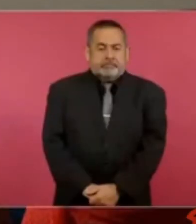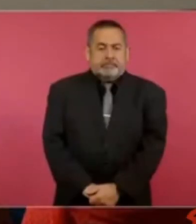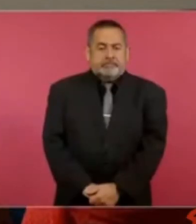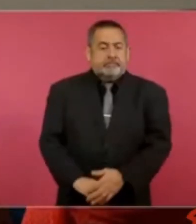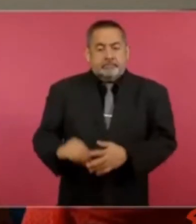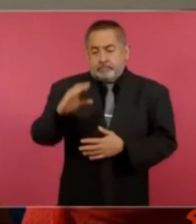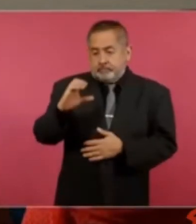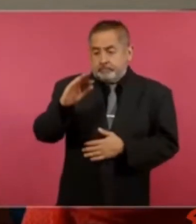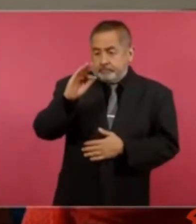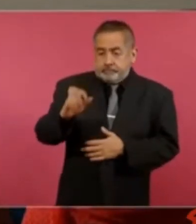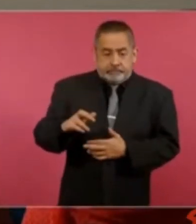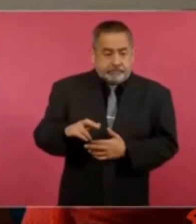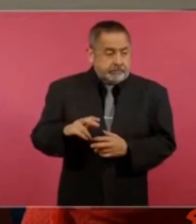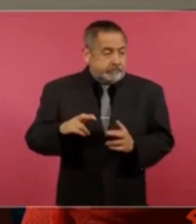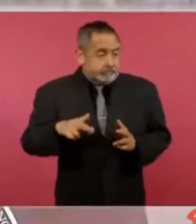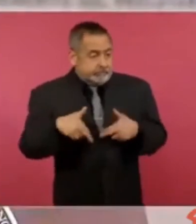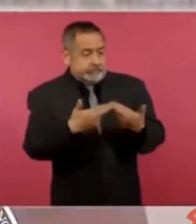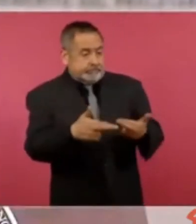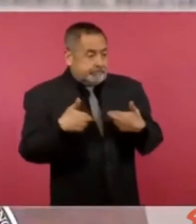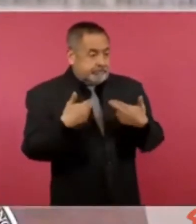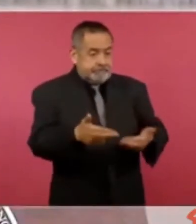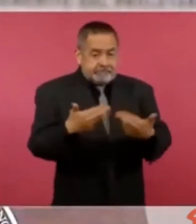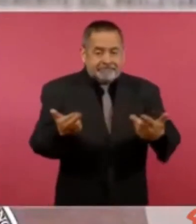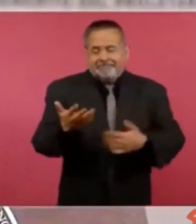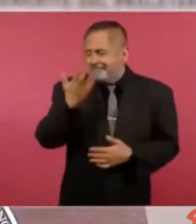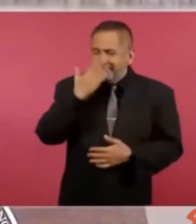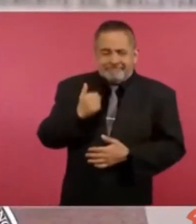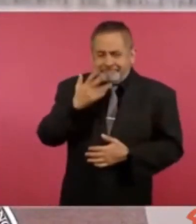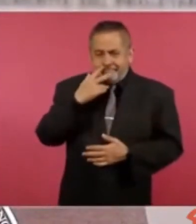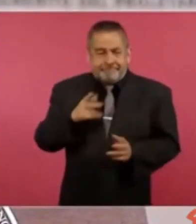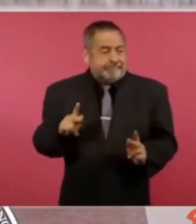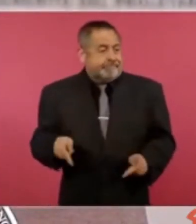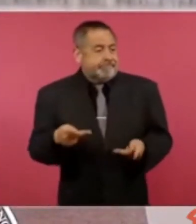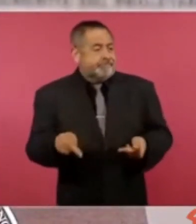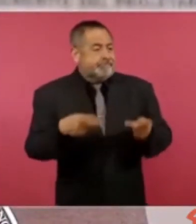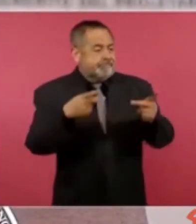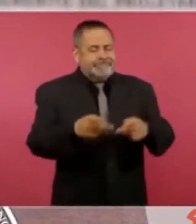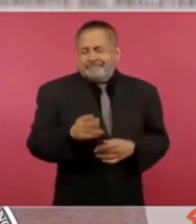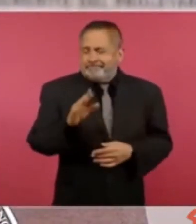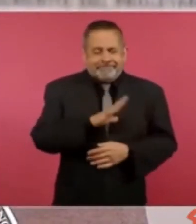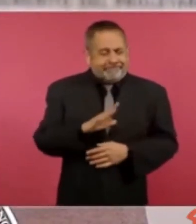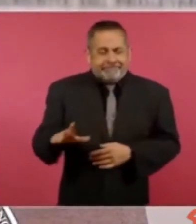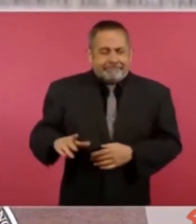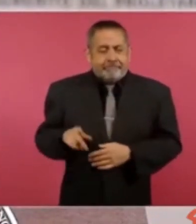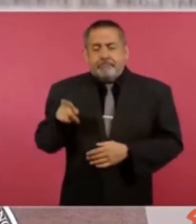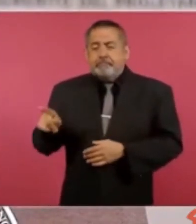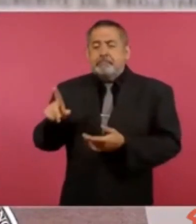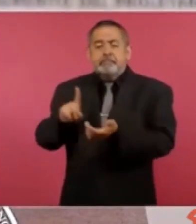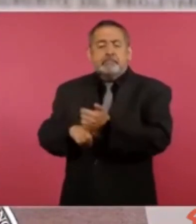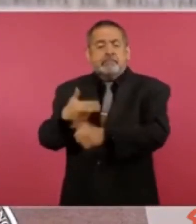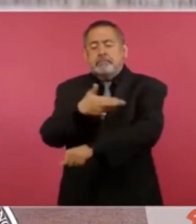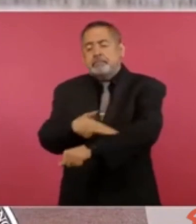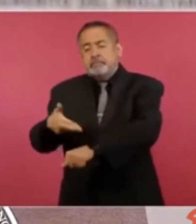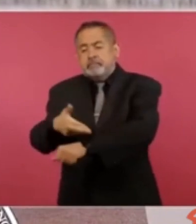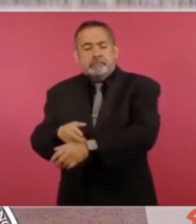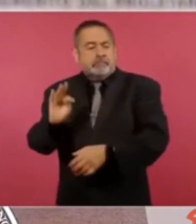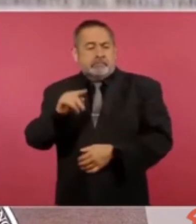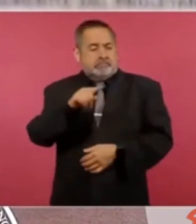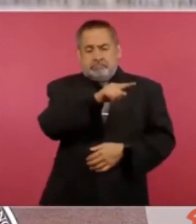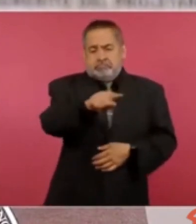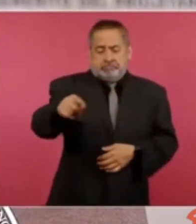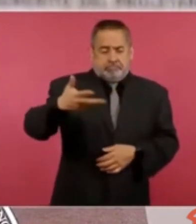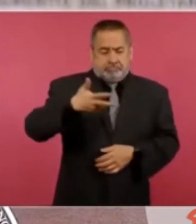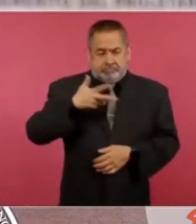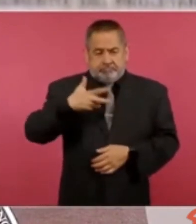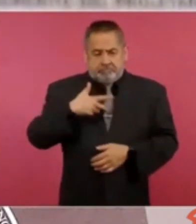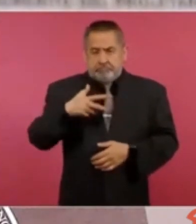interconexión de aquellos clientes que ya cuentan con sus propias celdas fotovoltaicas. Si alguien ya cuenta con esto,